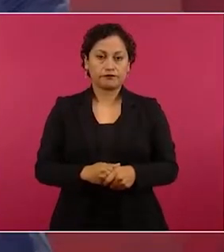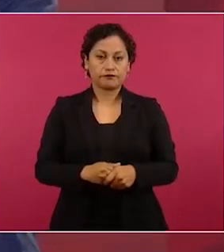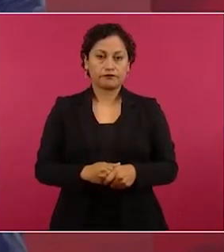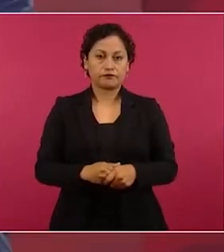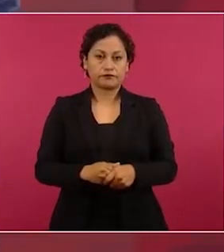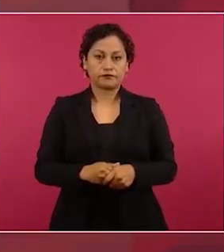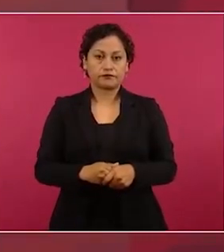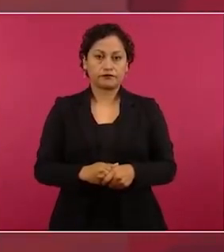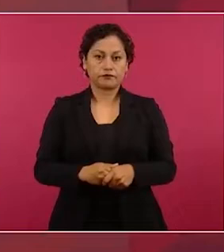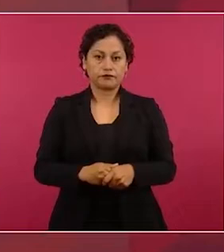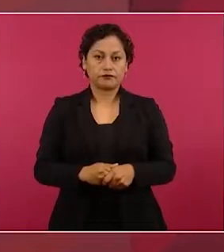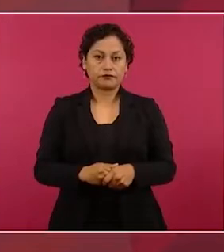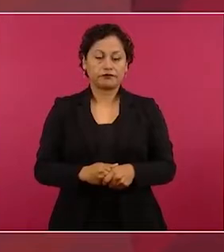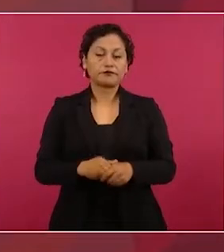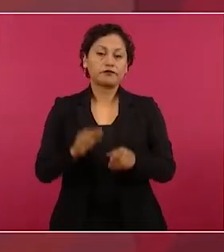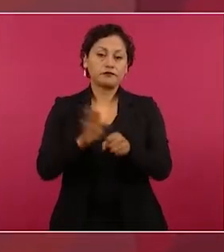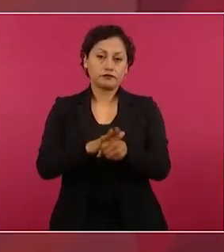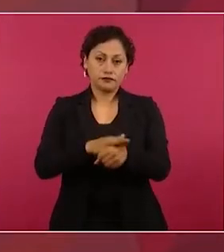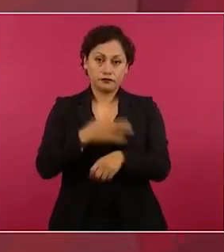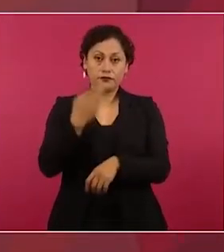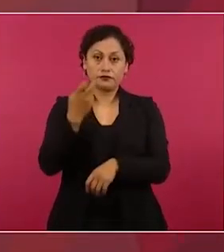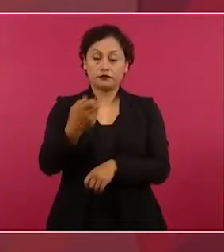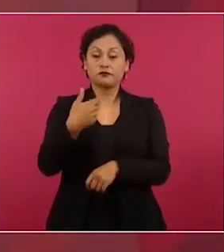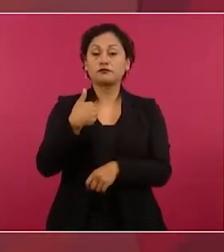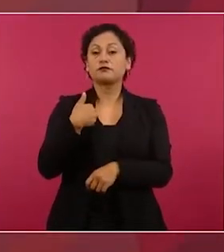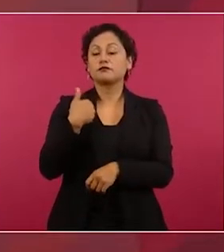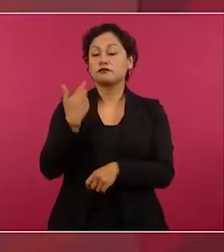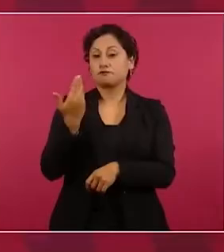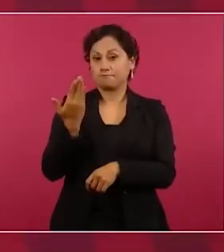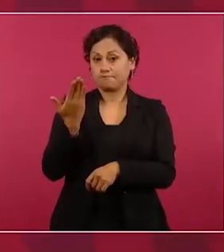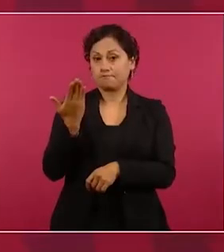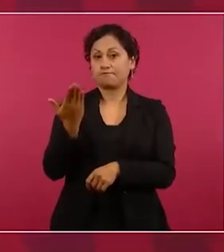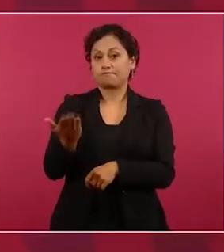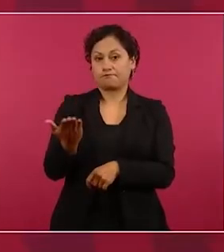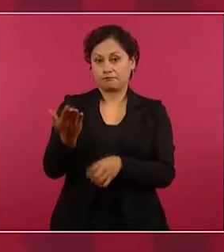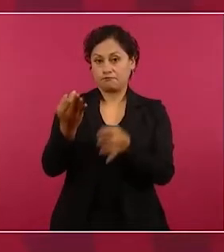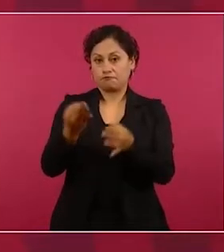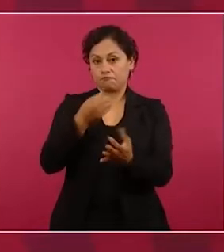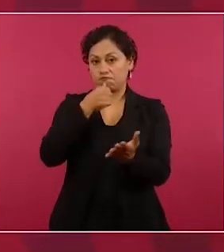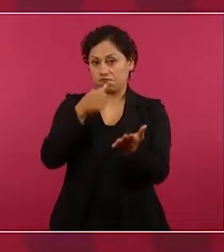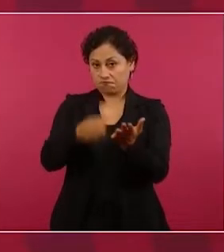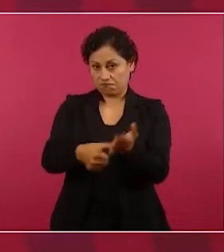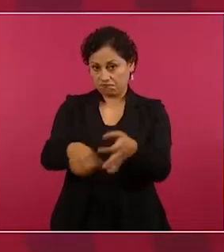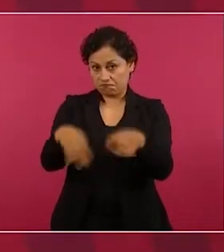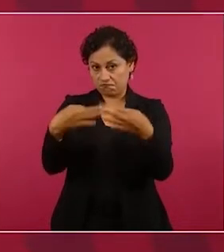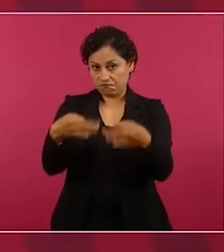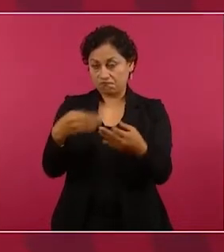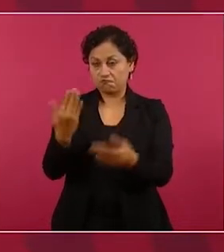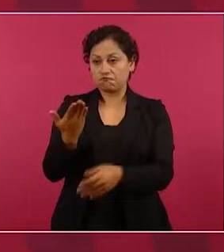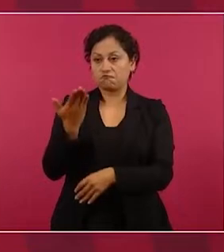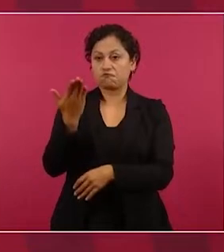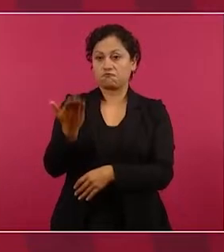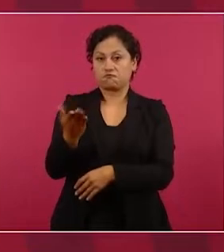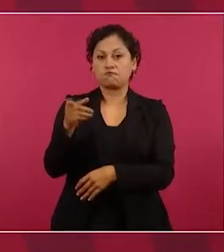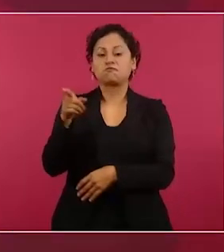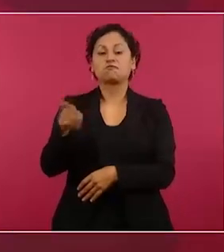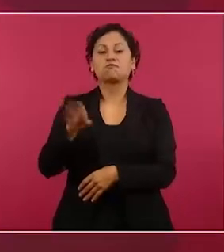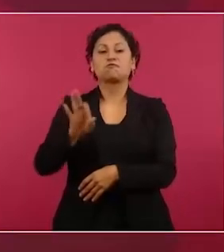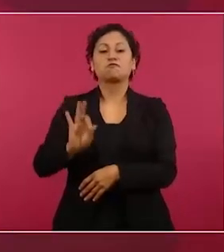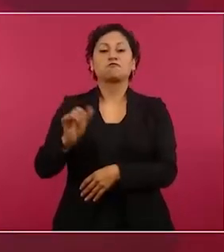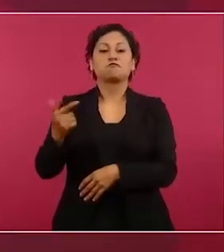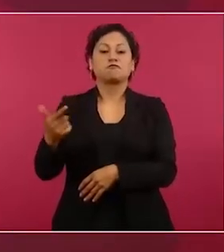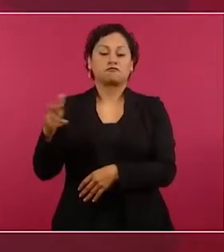le pedimos formalmente a la fiscalía,